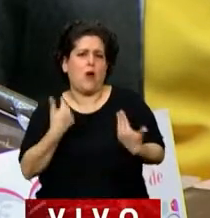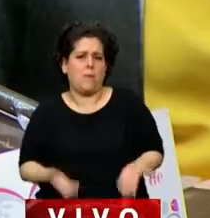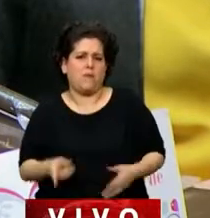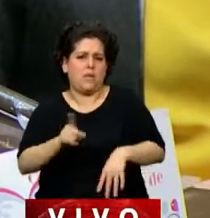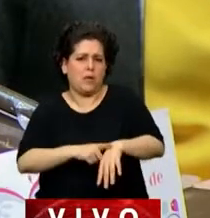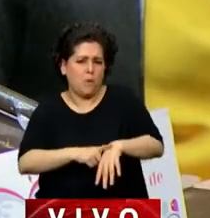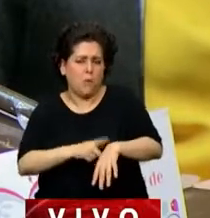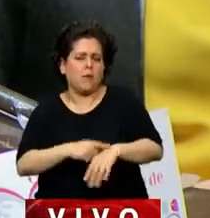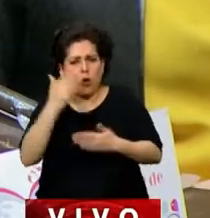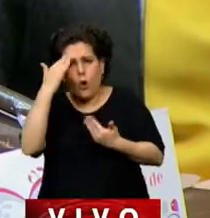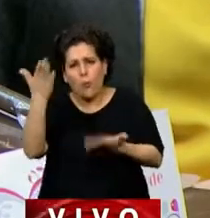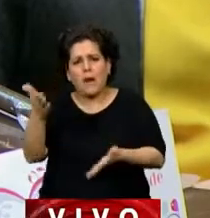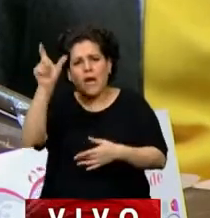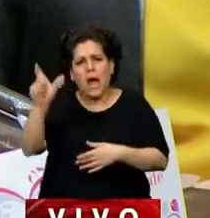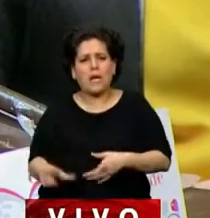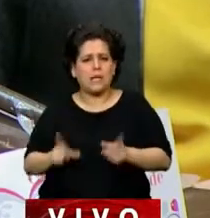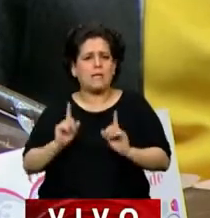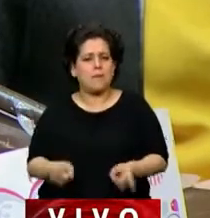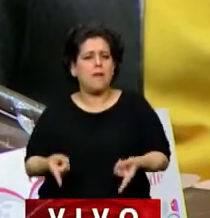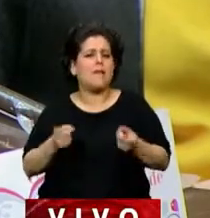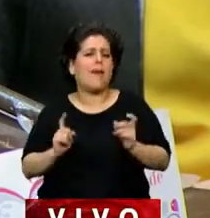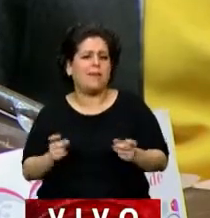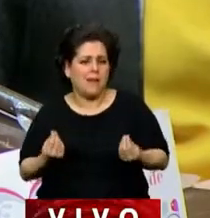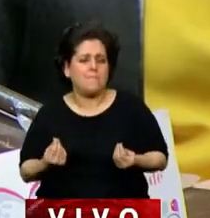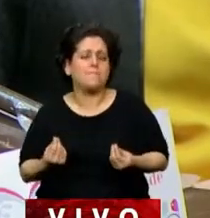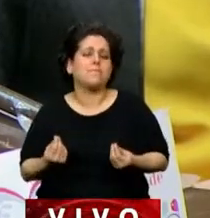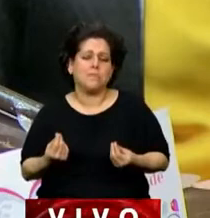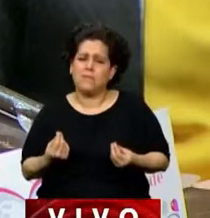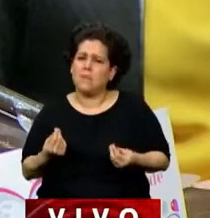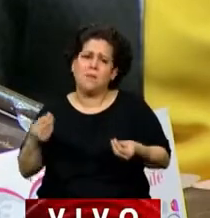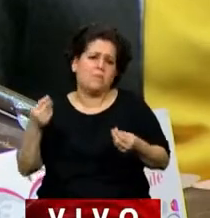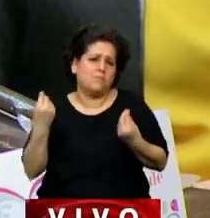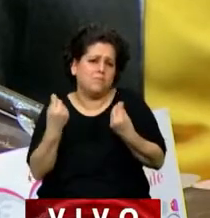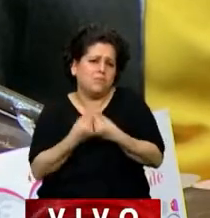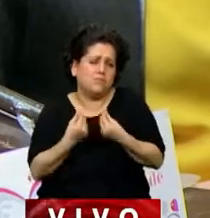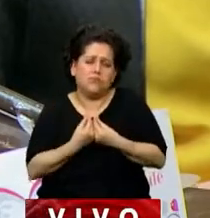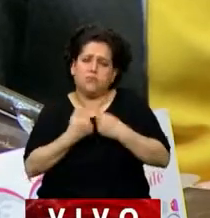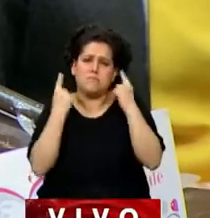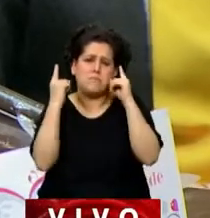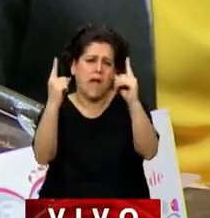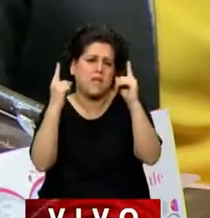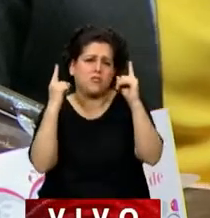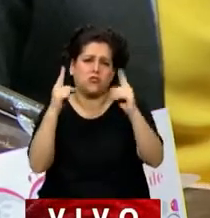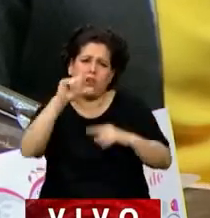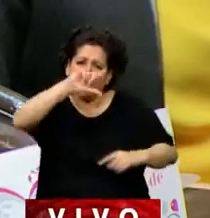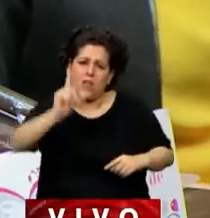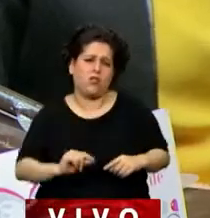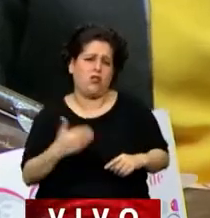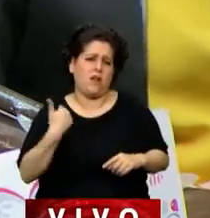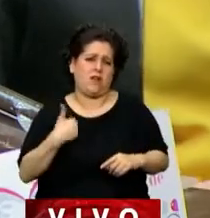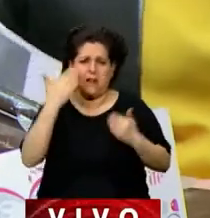oportunidad y rendirle un homenaje a los miles y miles de maestras y maestros de la Argentina.